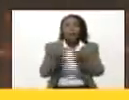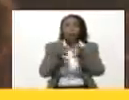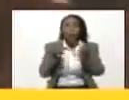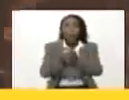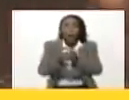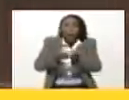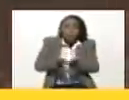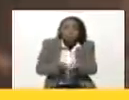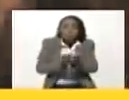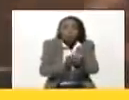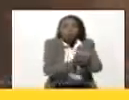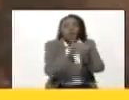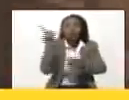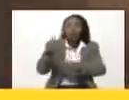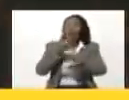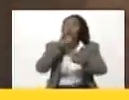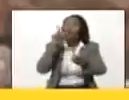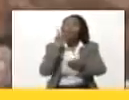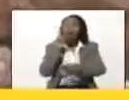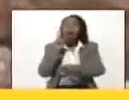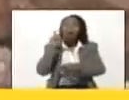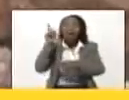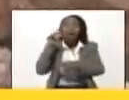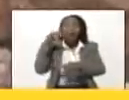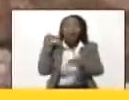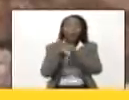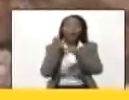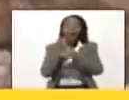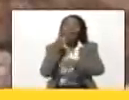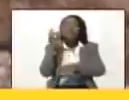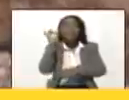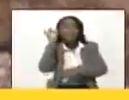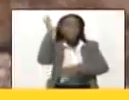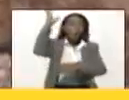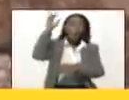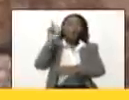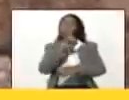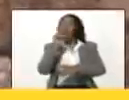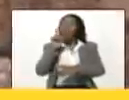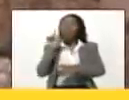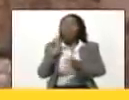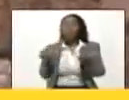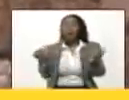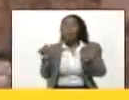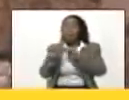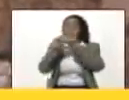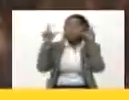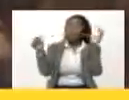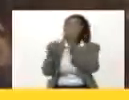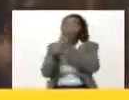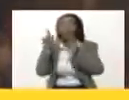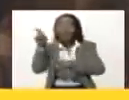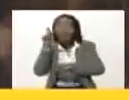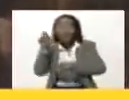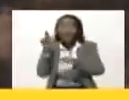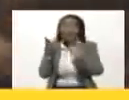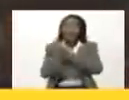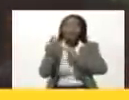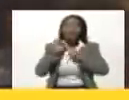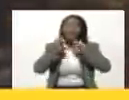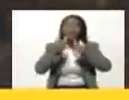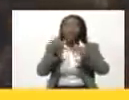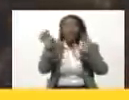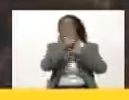de lo que ellos llamaron después el descubrimiento, que no era sino el inicio de una etapa